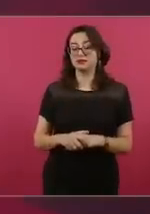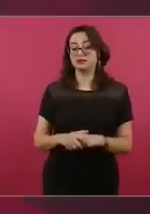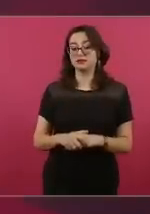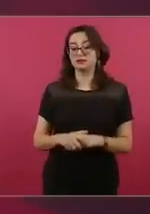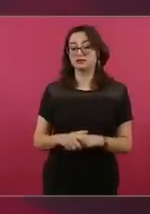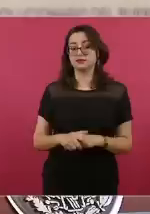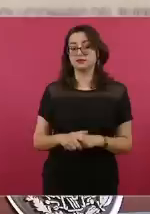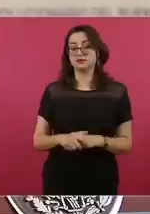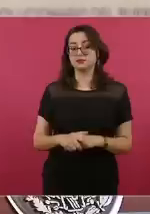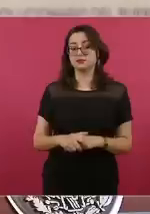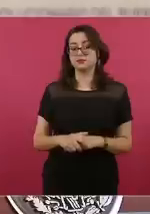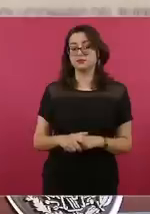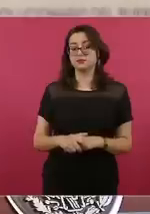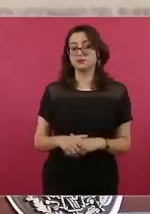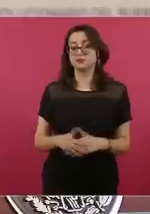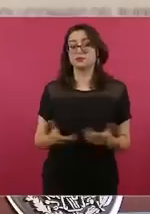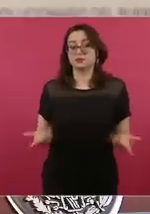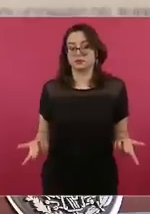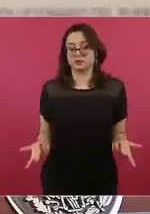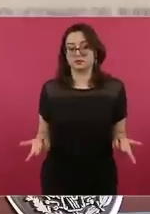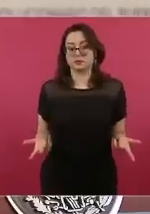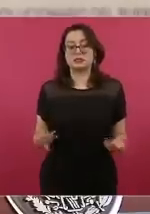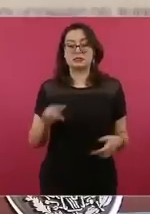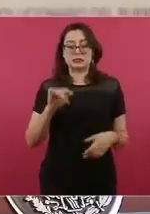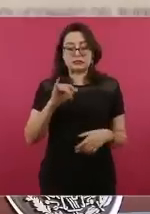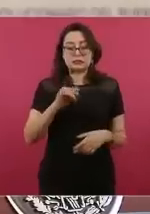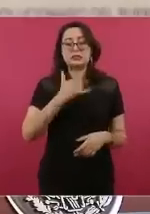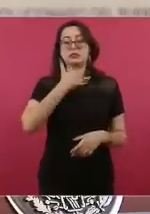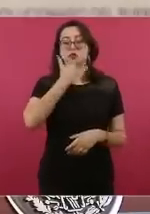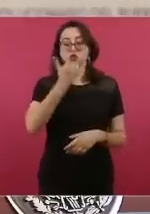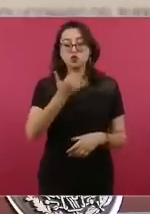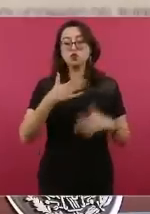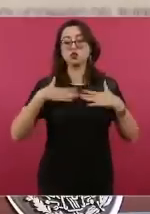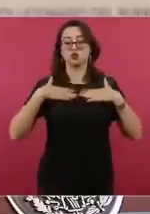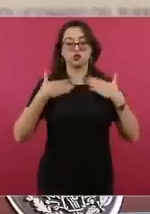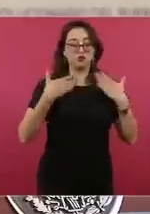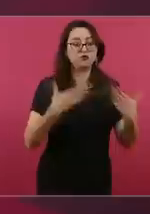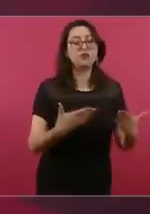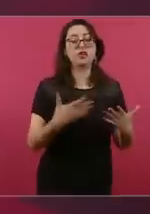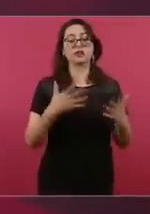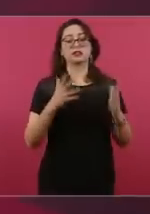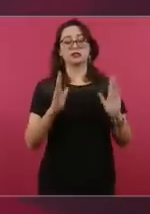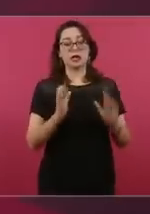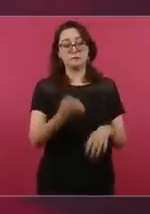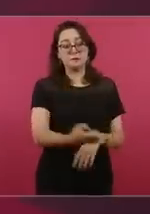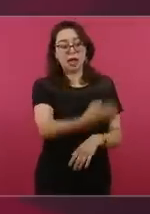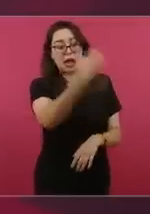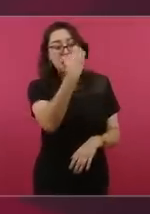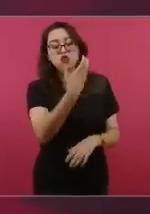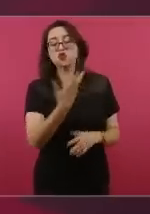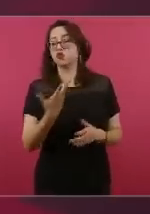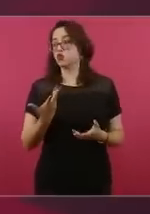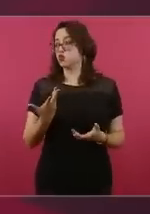Y lo invité a participar y le di mi confianza y me engañó, no,